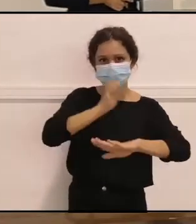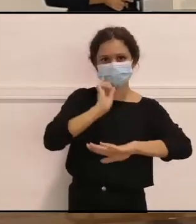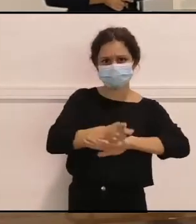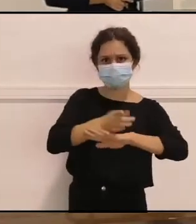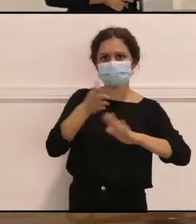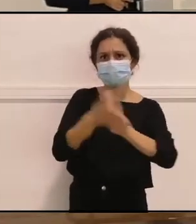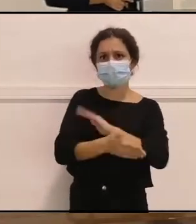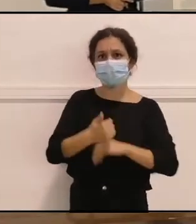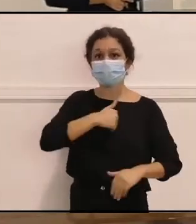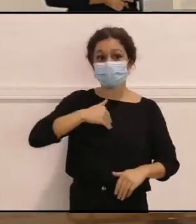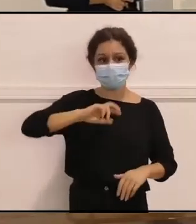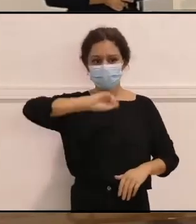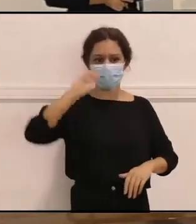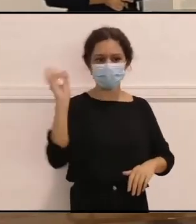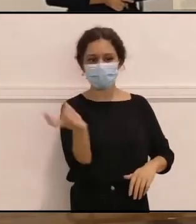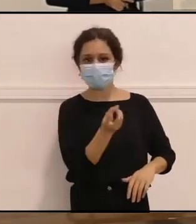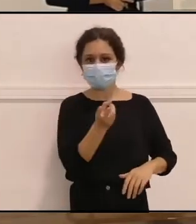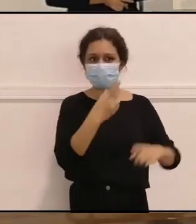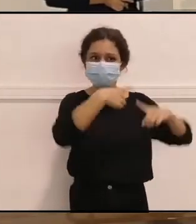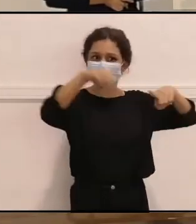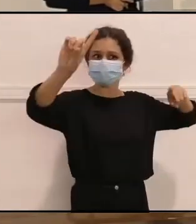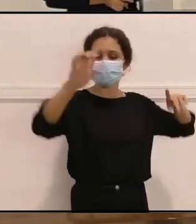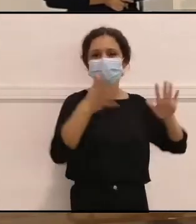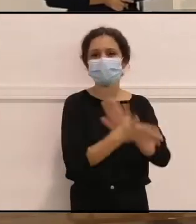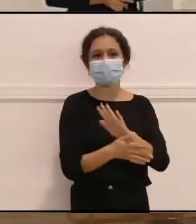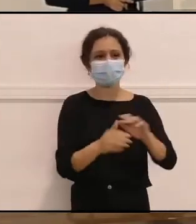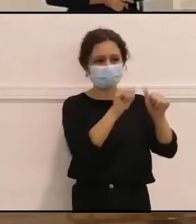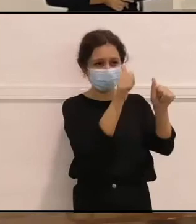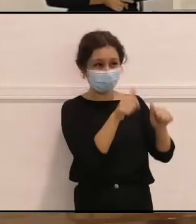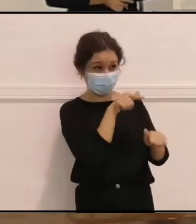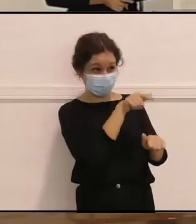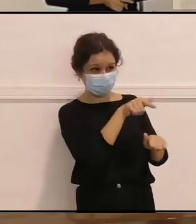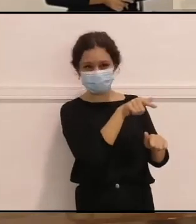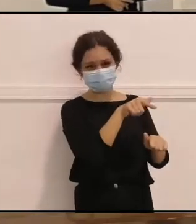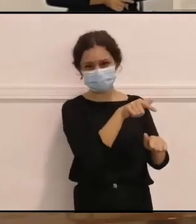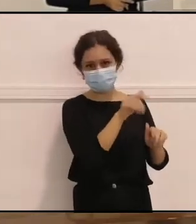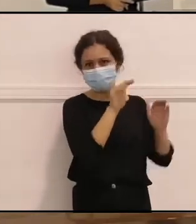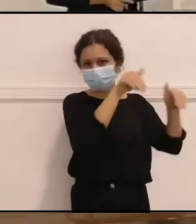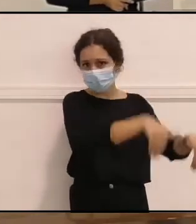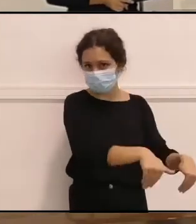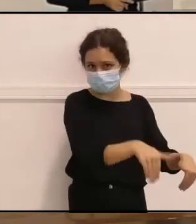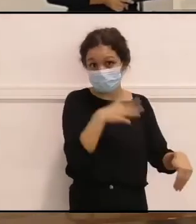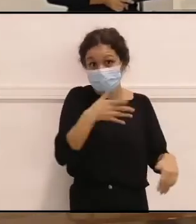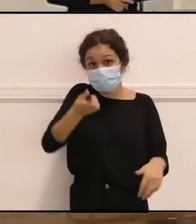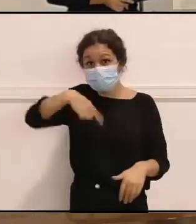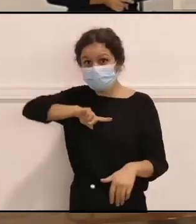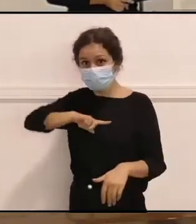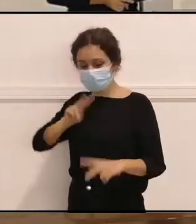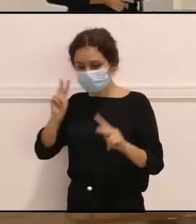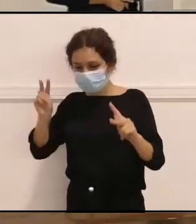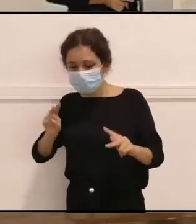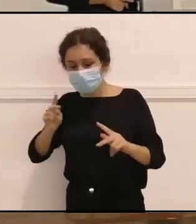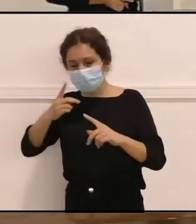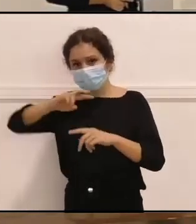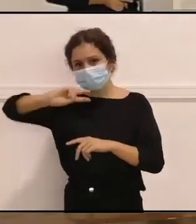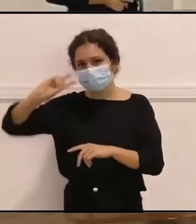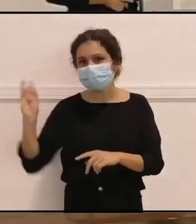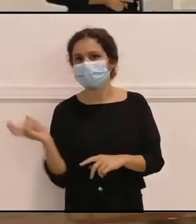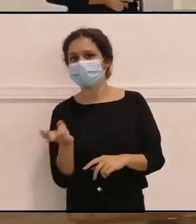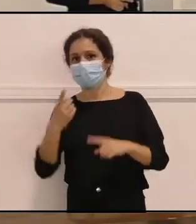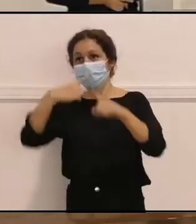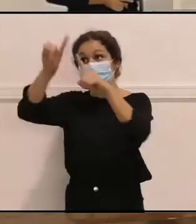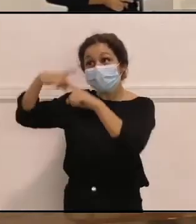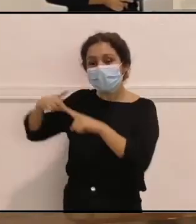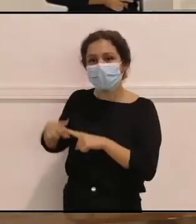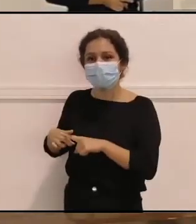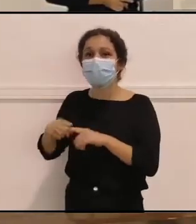siempre se impone, ese patrón. El patrón fracasa en el sentido de que nosotras más o menos vamos sobreviviendo y somos distintas. Entonces, les pregunto